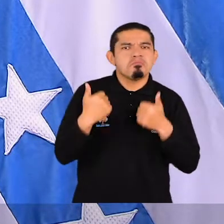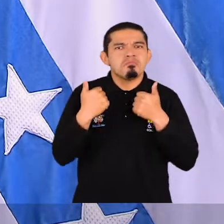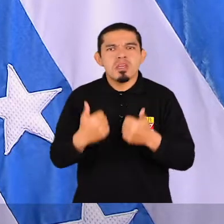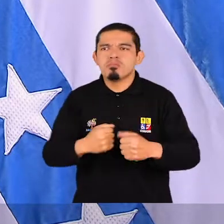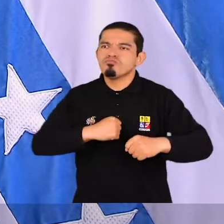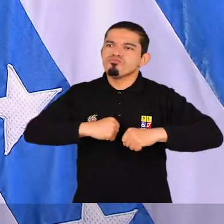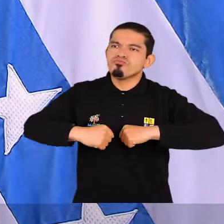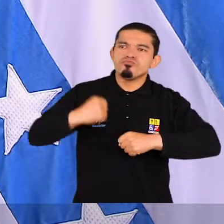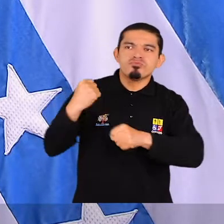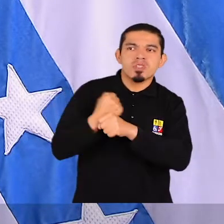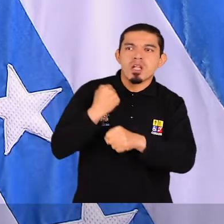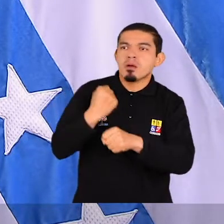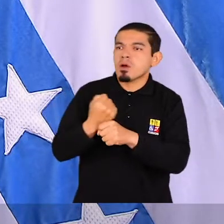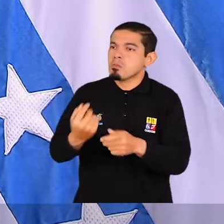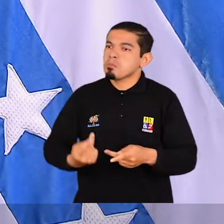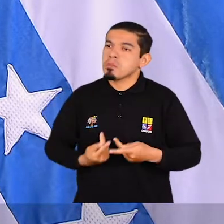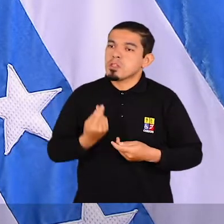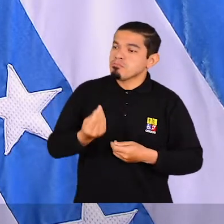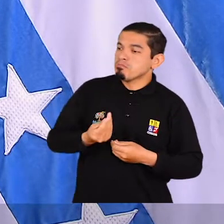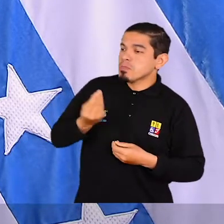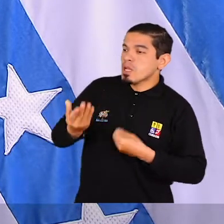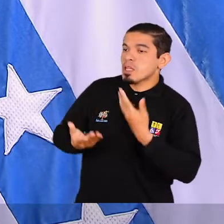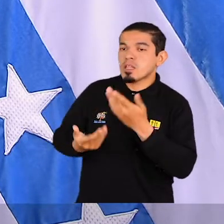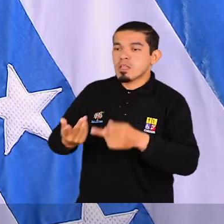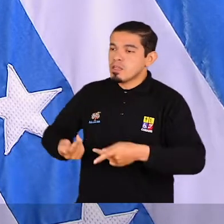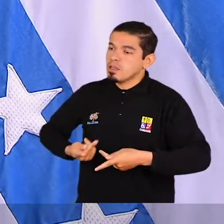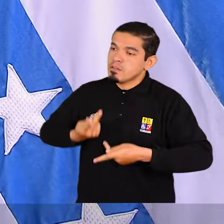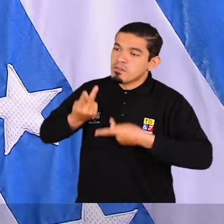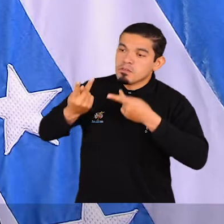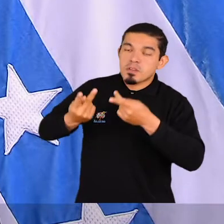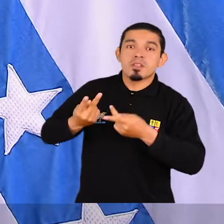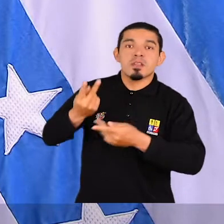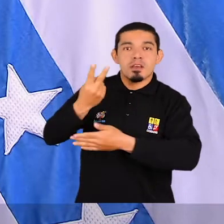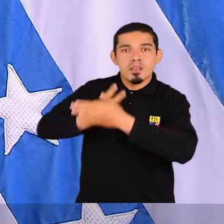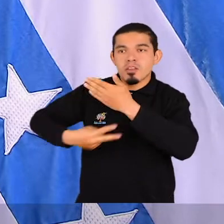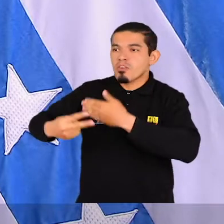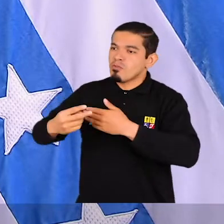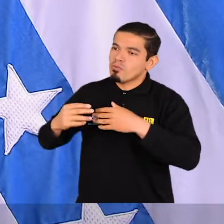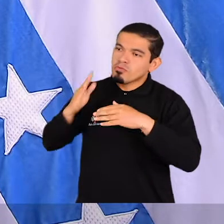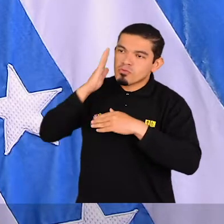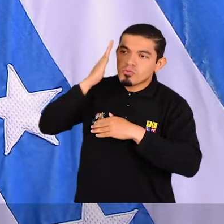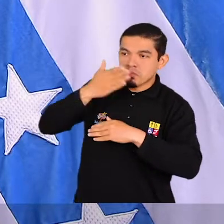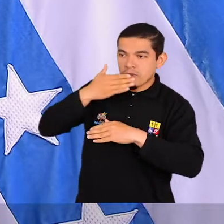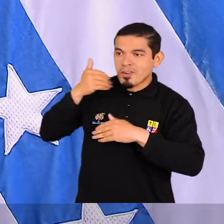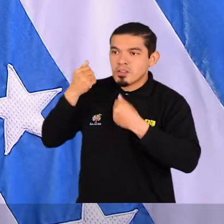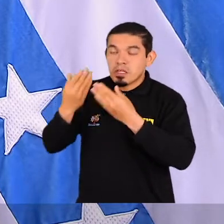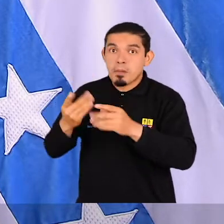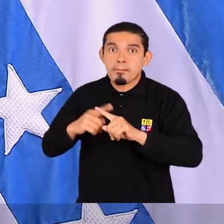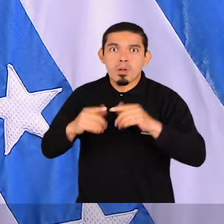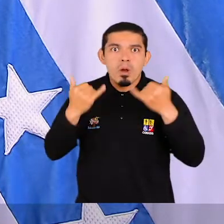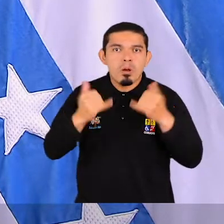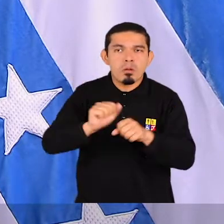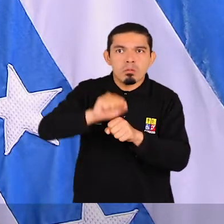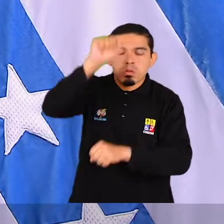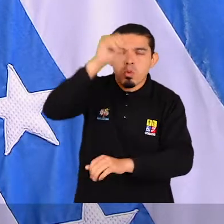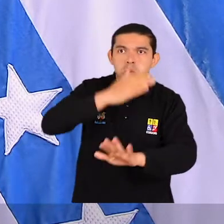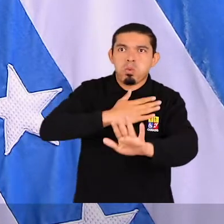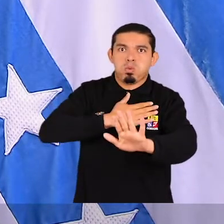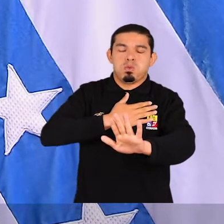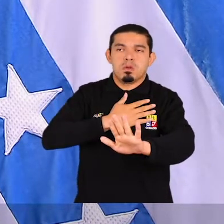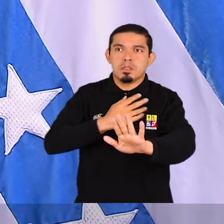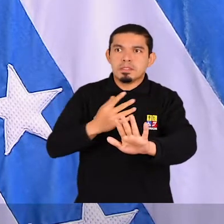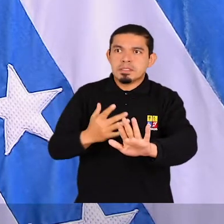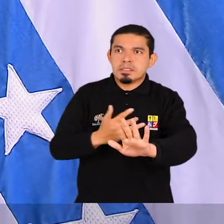esforzándonos para tener una buena vida y darles un buen futuro a nuestros hijos. Pero estos momentos de peligro son también reveladores. Nos